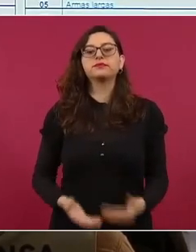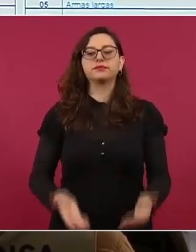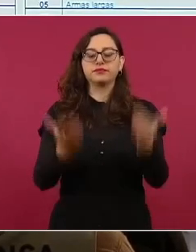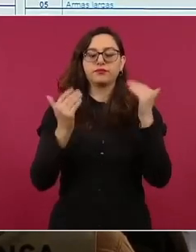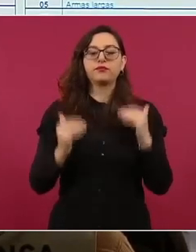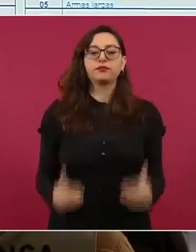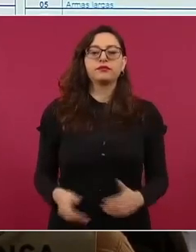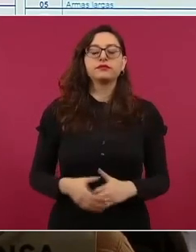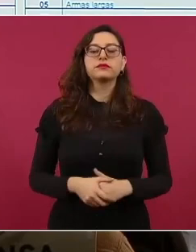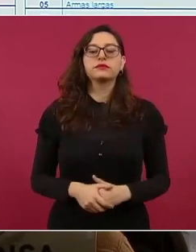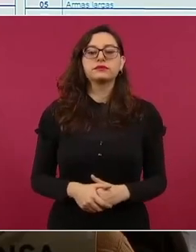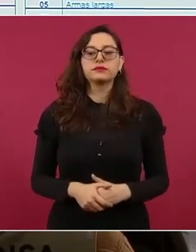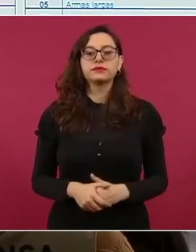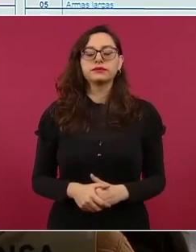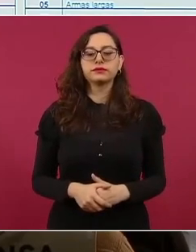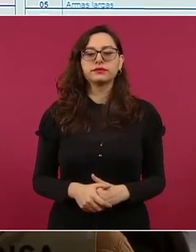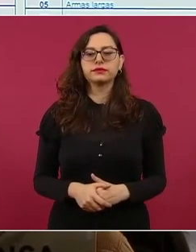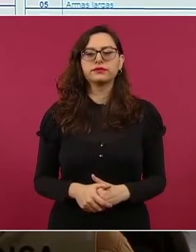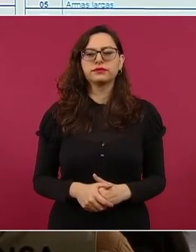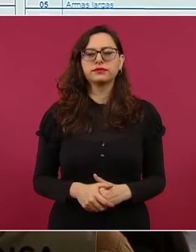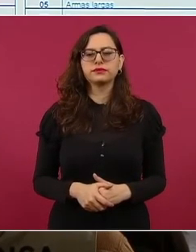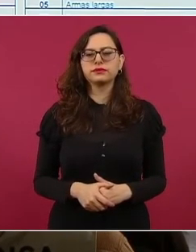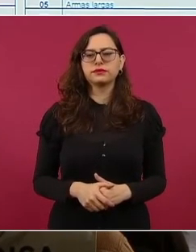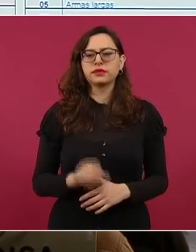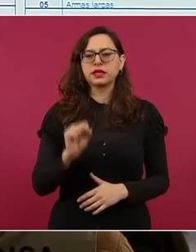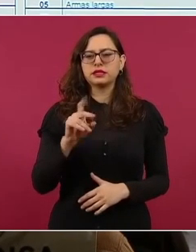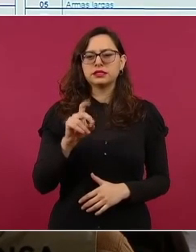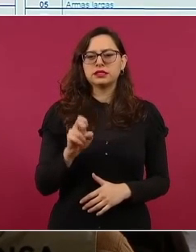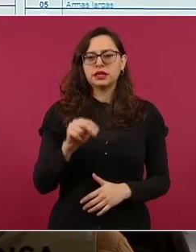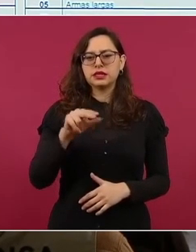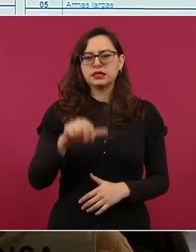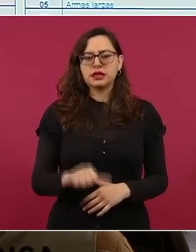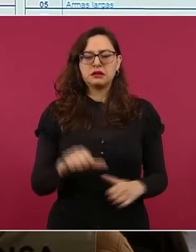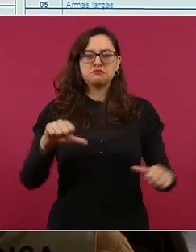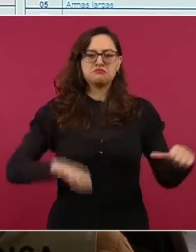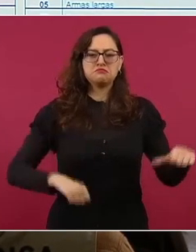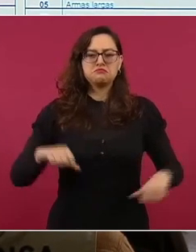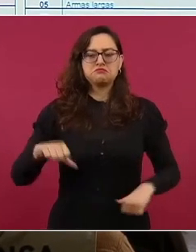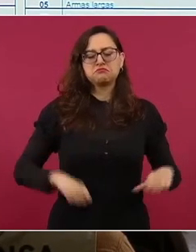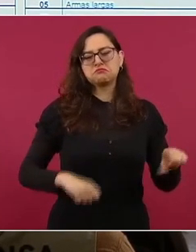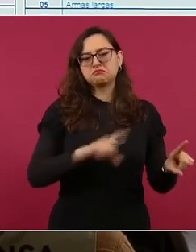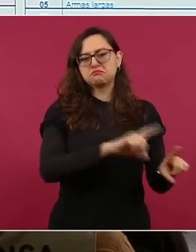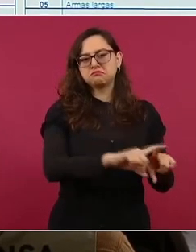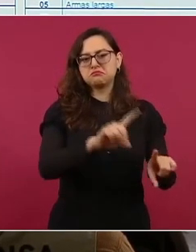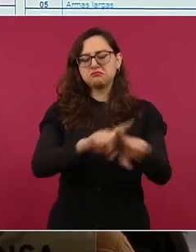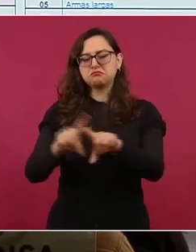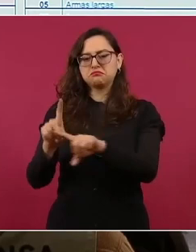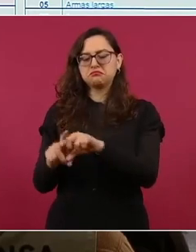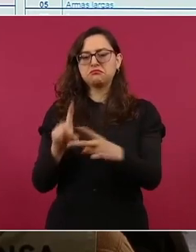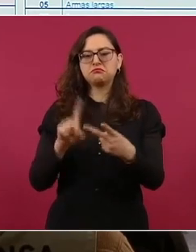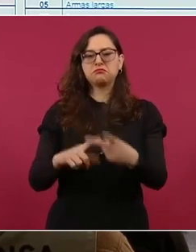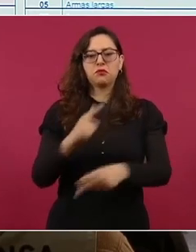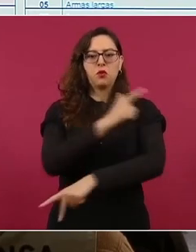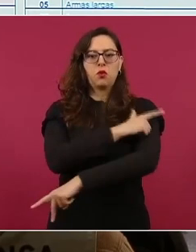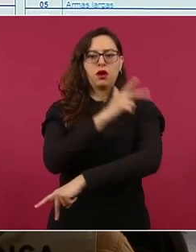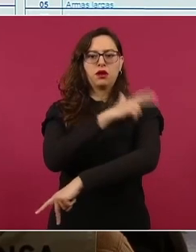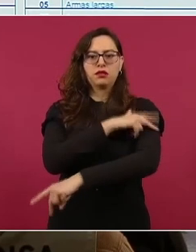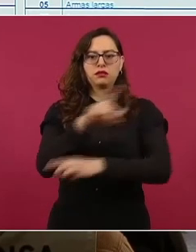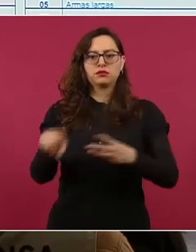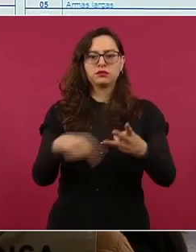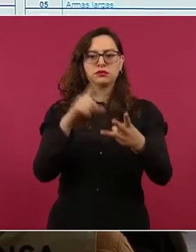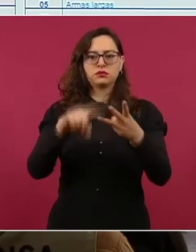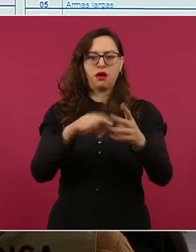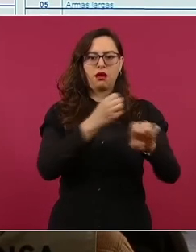Diferentes operaciones por parte de la Secretaría de la Defensa Nacional, en coordinación con la Guardia Nacional y autoridades